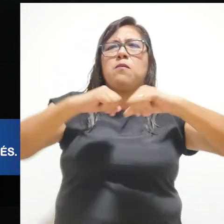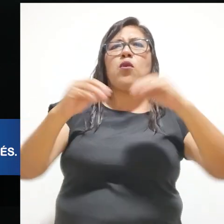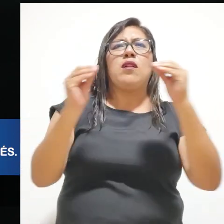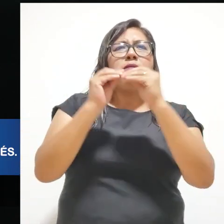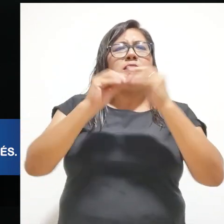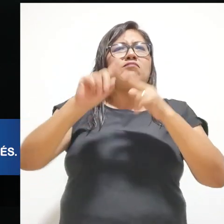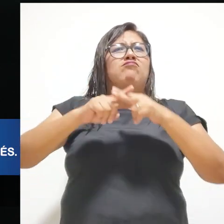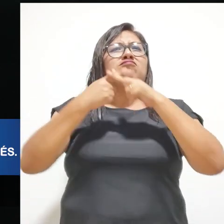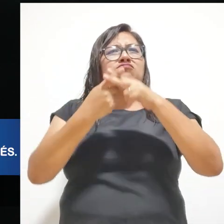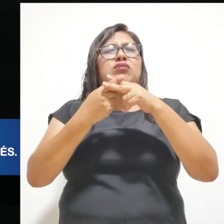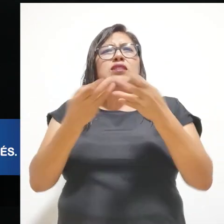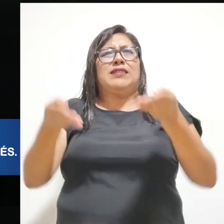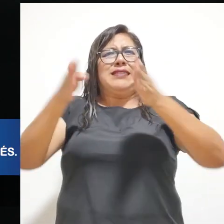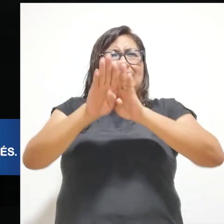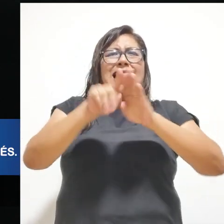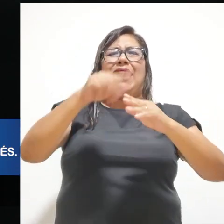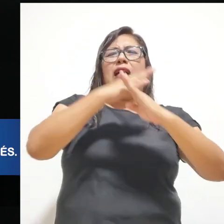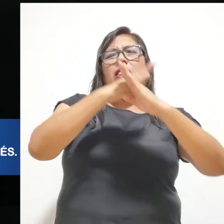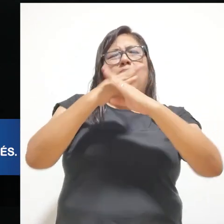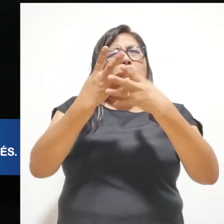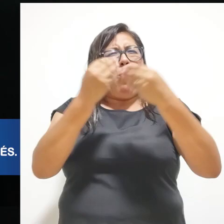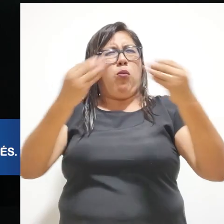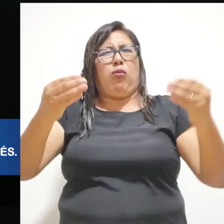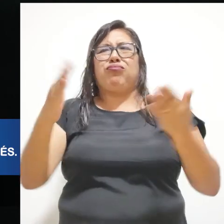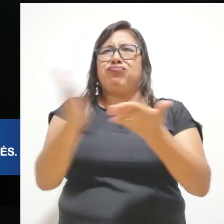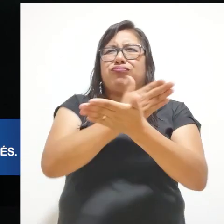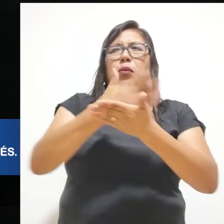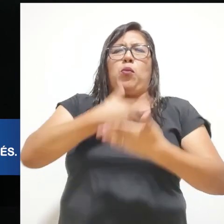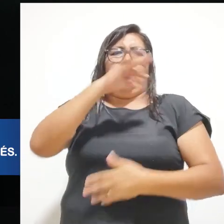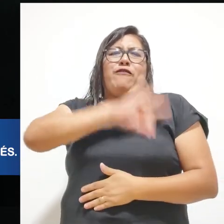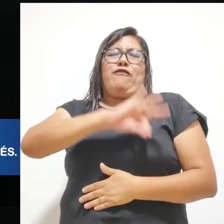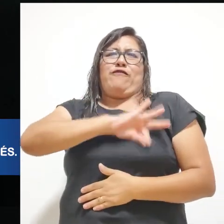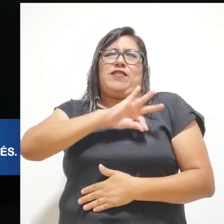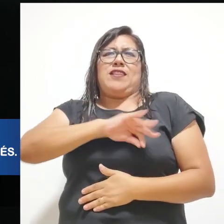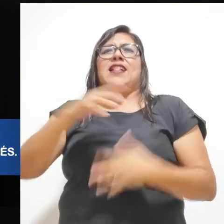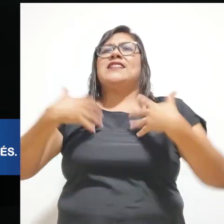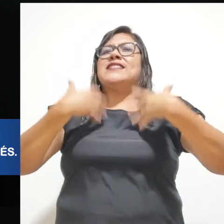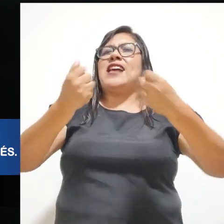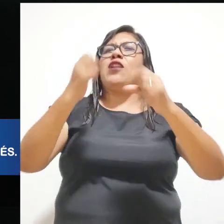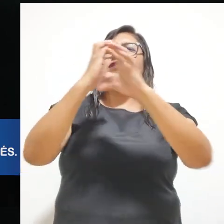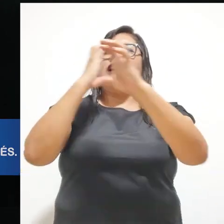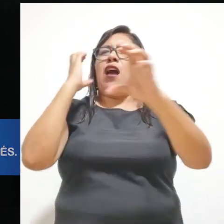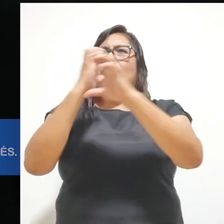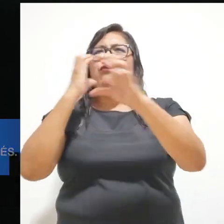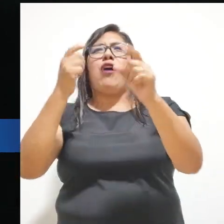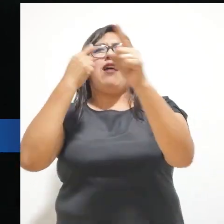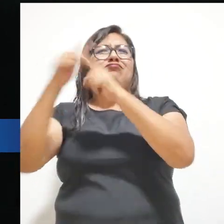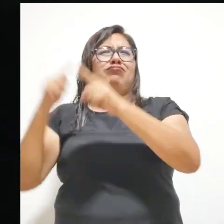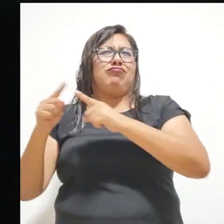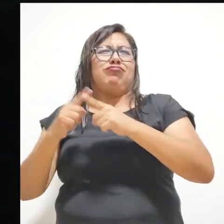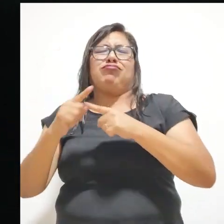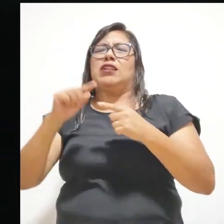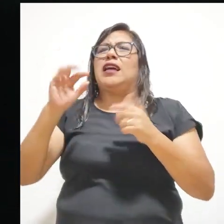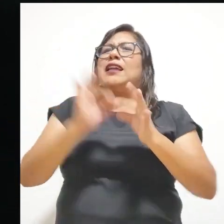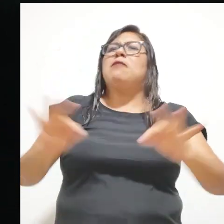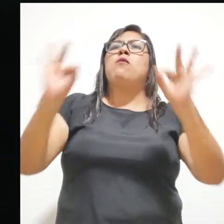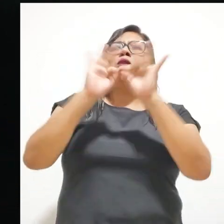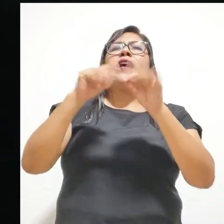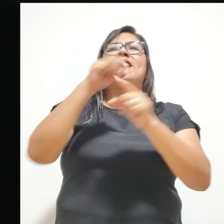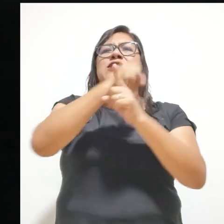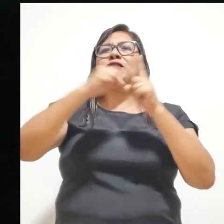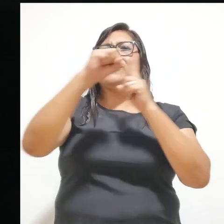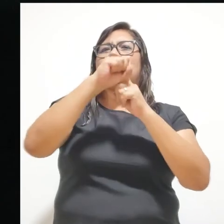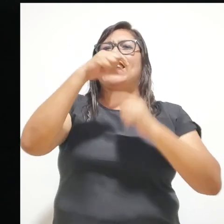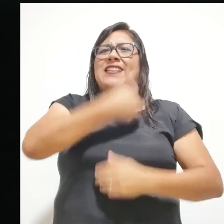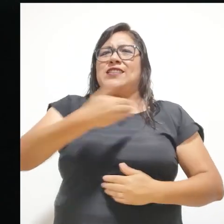puede impulsar ya se realiza y cerremos una gran brecha porque con eso podrán lograr los beneficios en salud, en transporte público y otras prioridades que